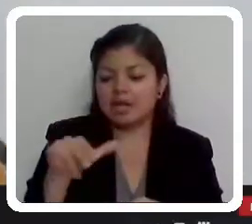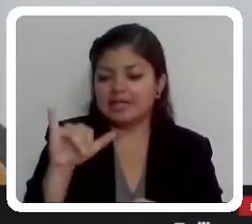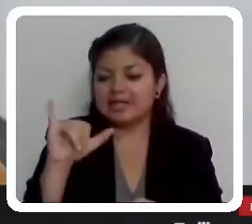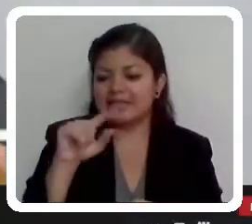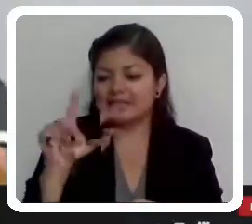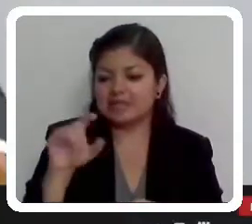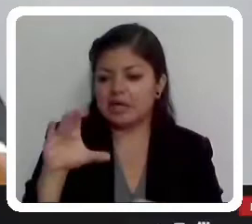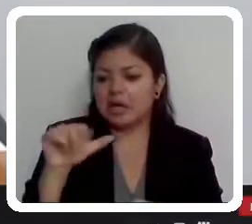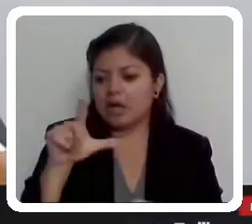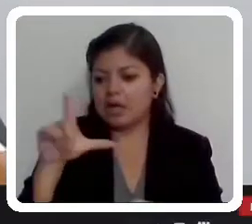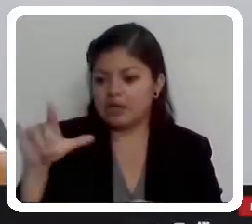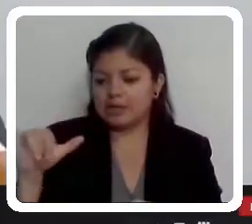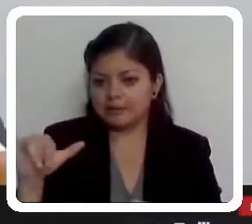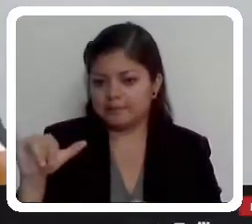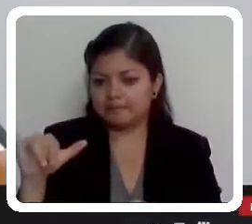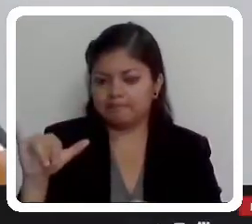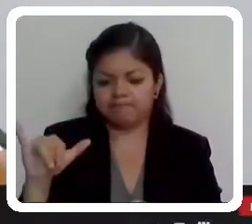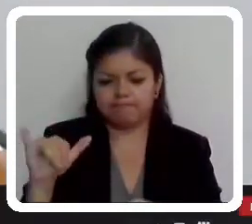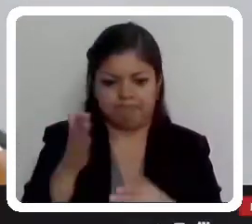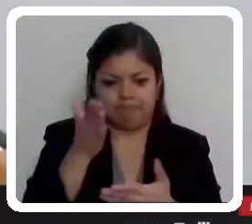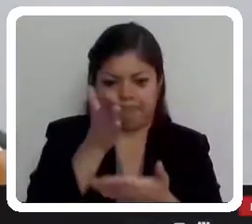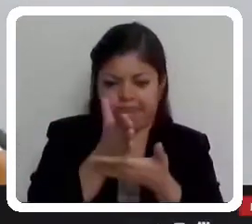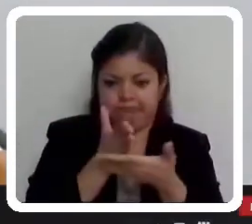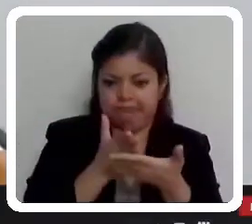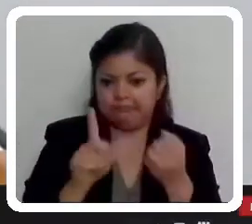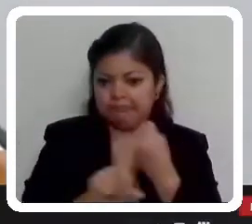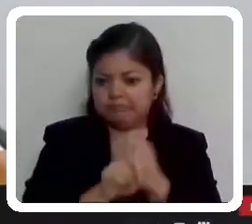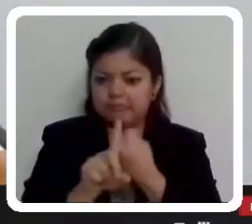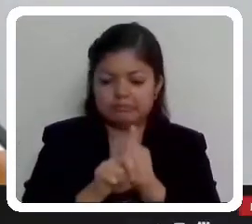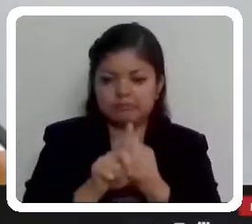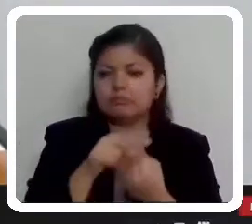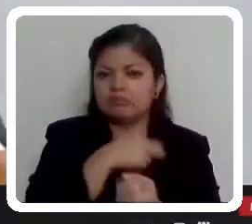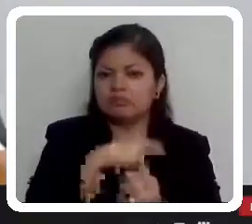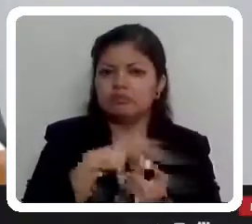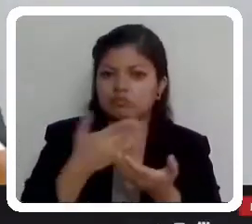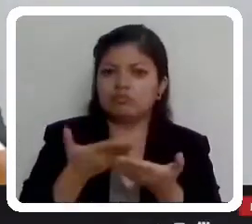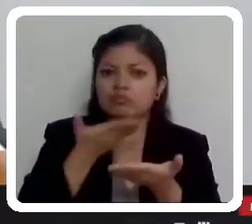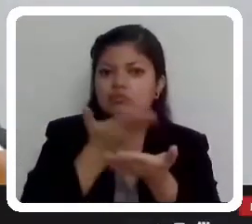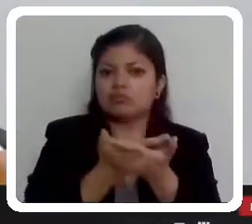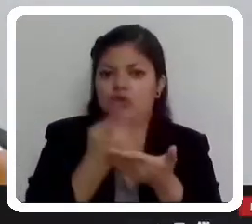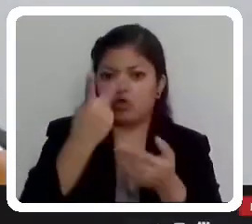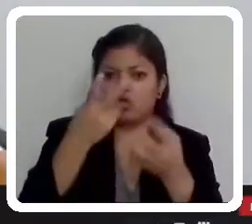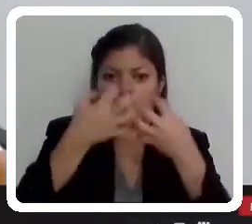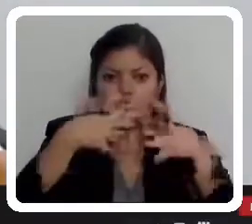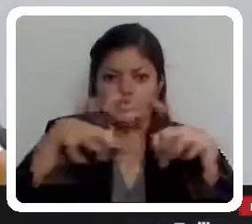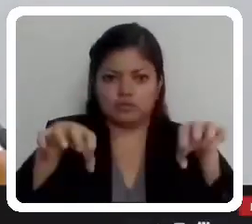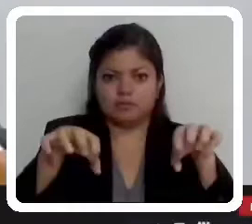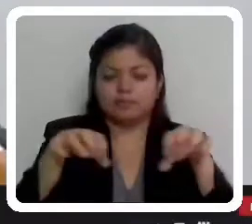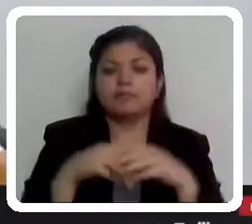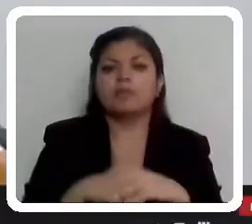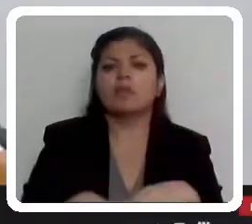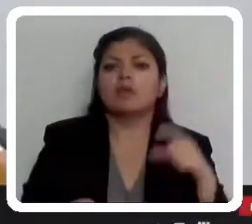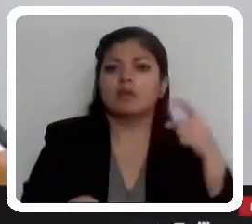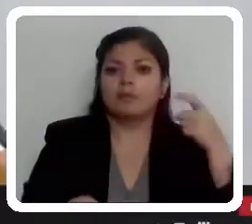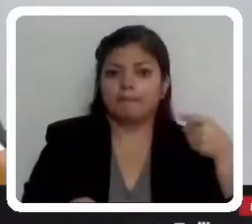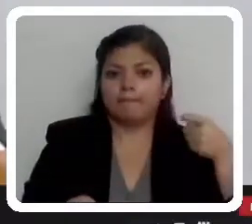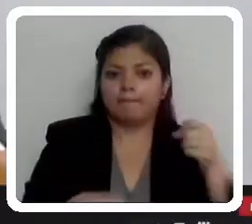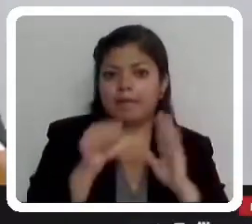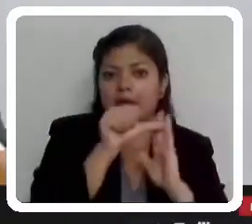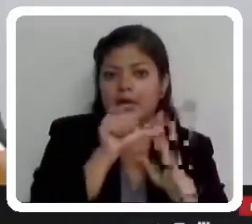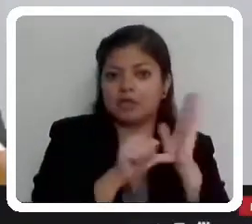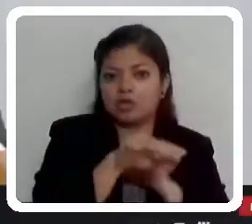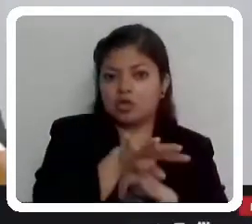y que presentáramos esta iniciativa solicitando la reforma en dos fracciones. La primera, el artículo 19